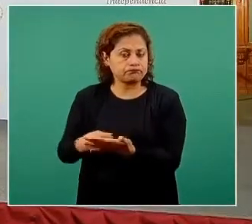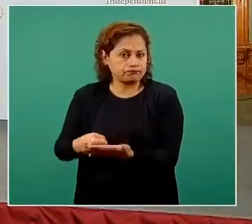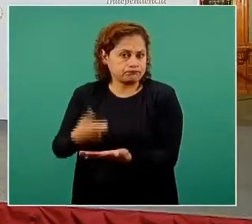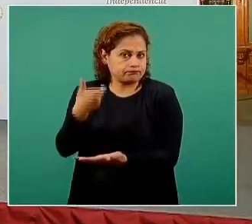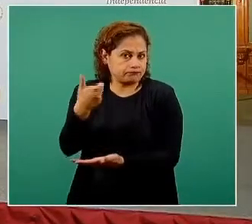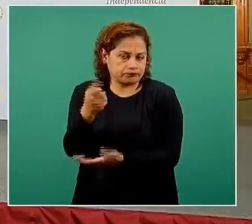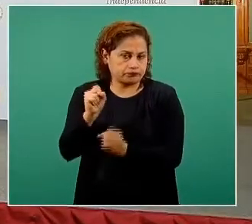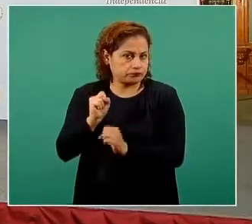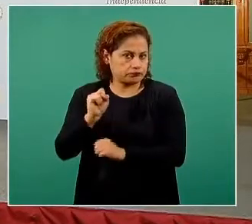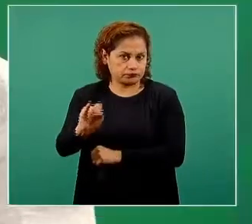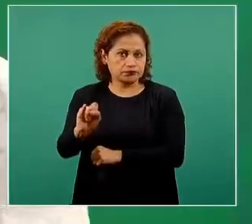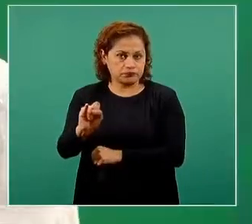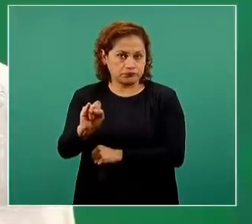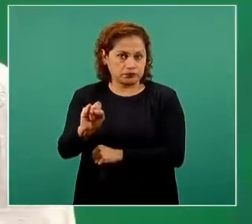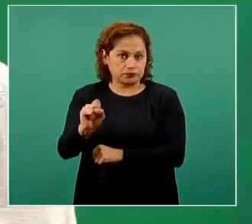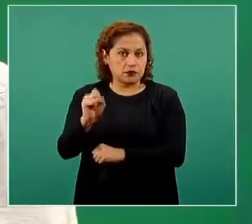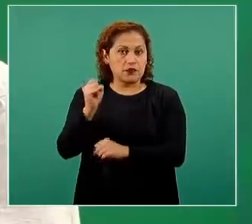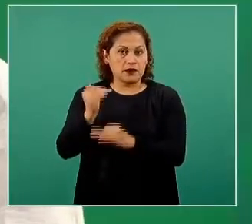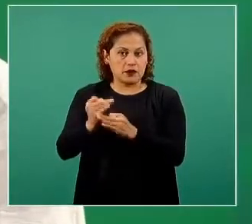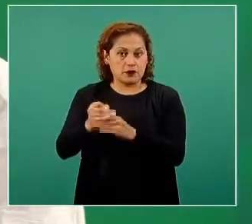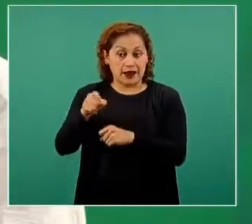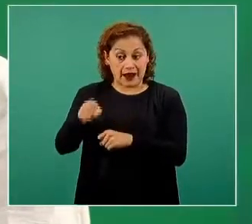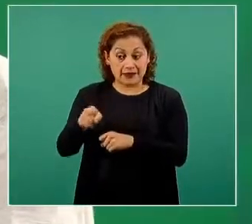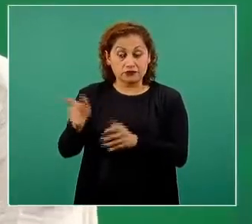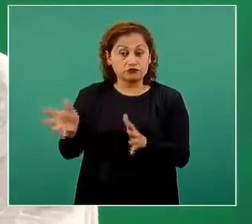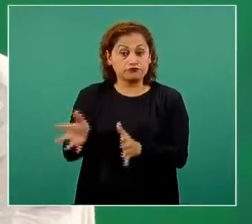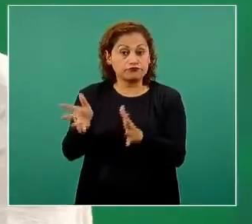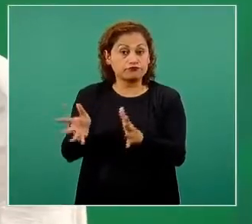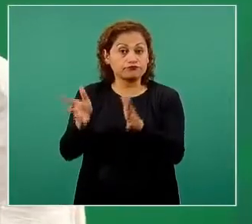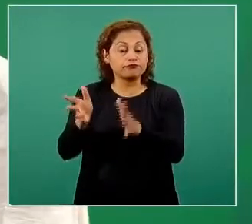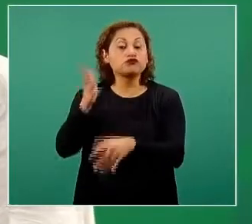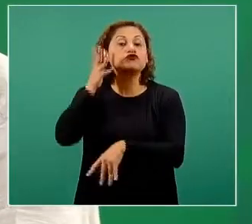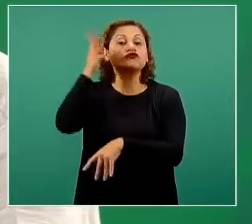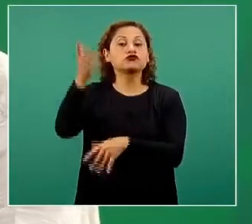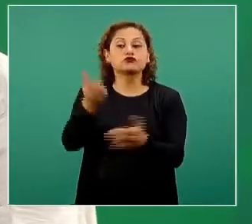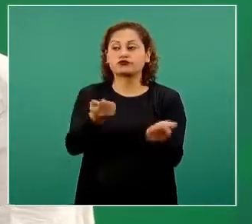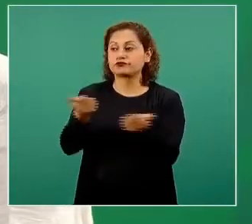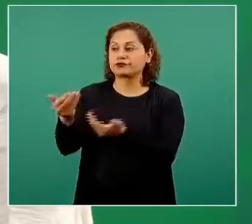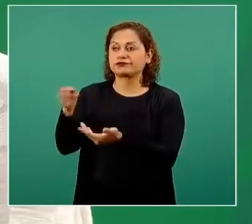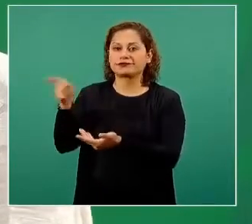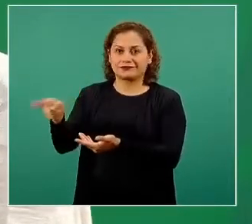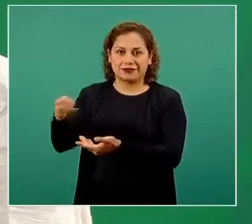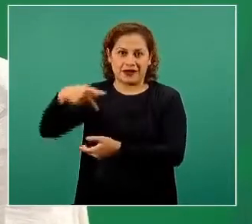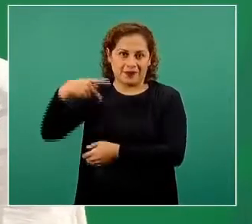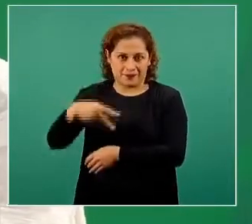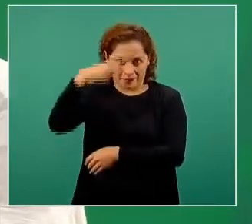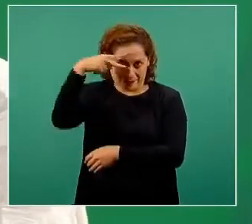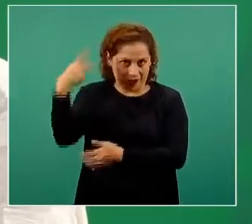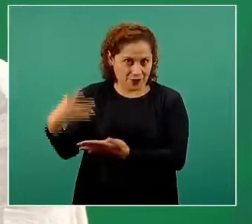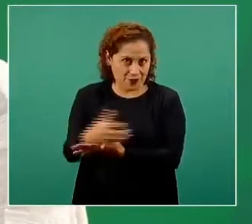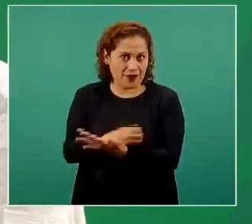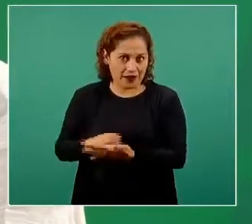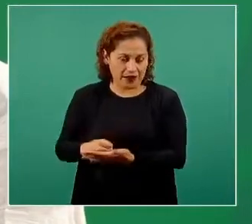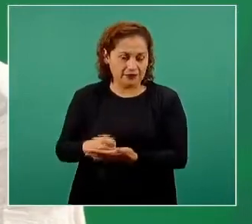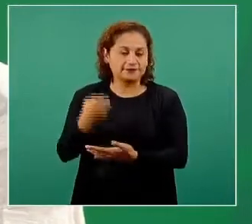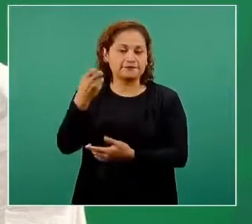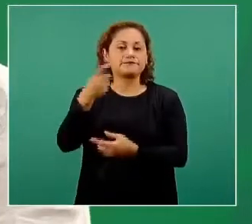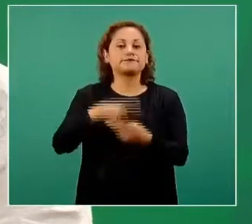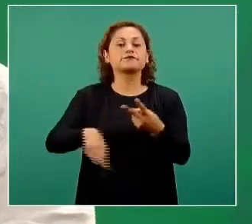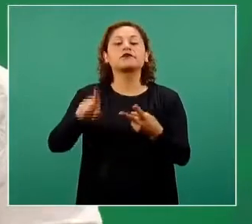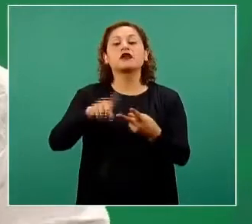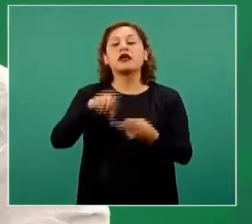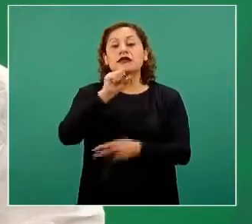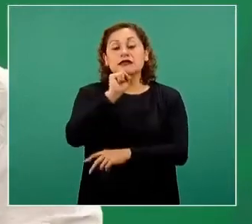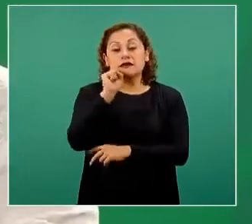monetarios, que obviamente se van al Tesoro Nacional. Es una empresa pública. Y segundo, la posibilidad muy